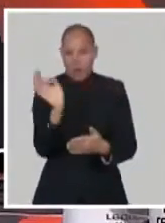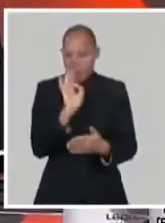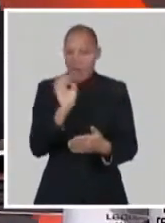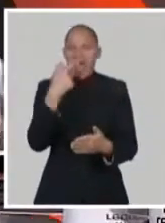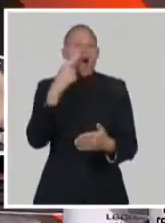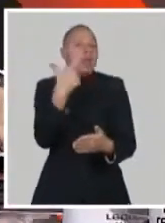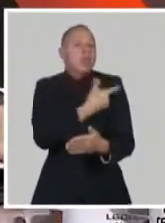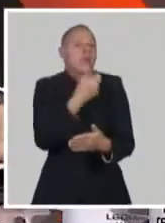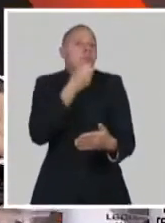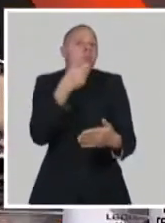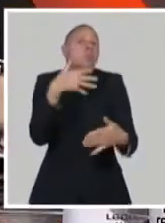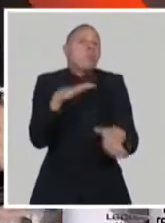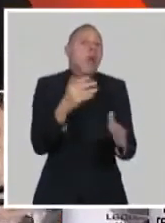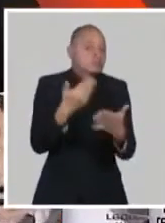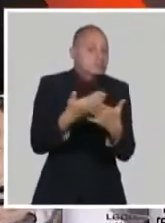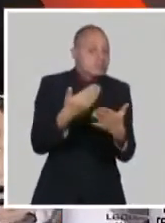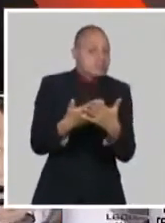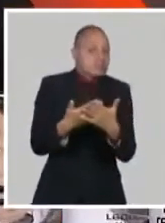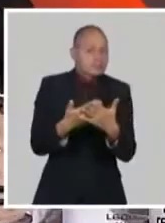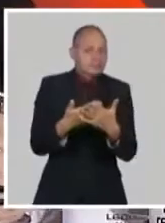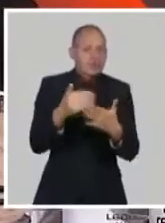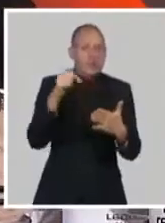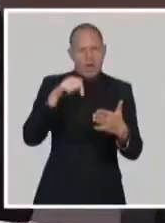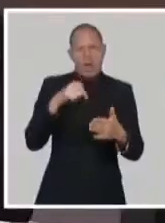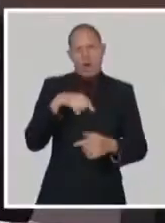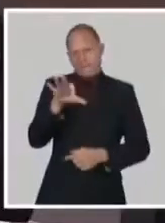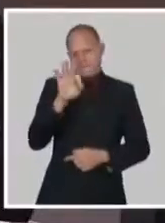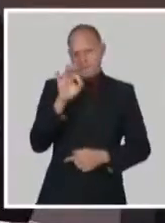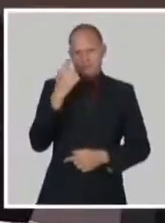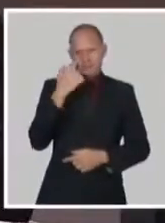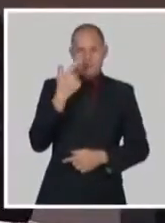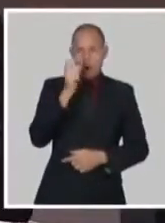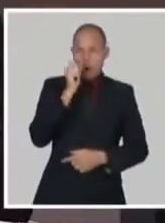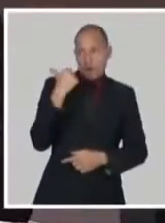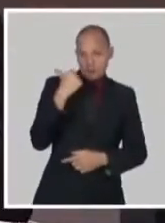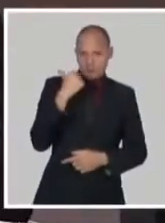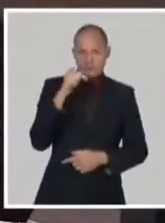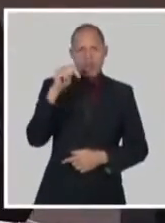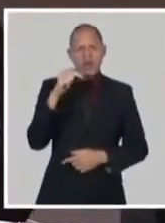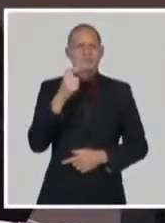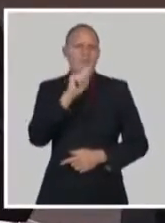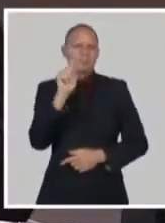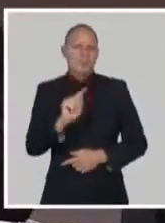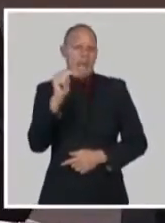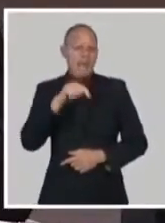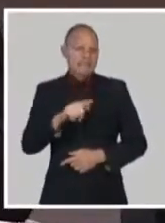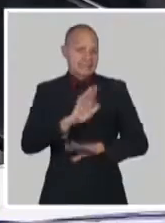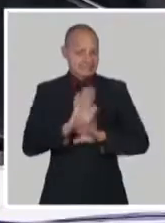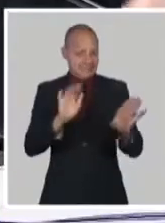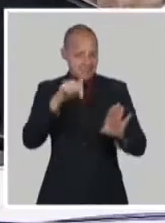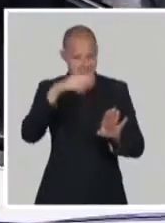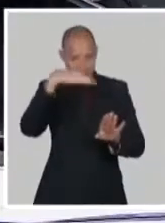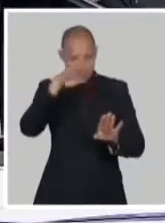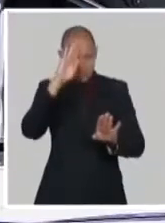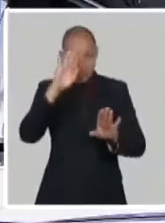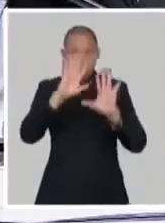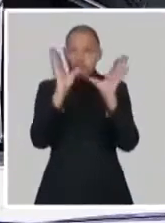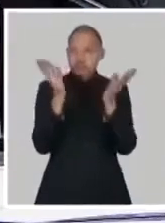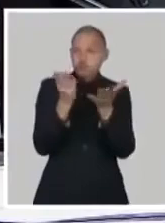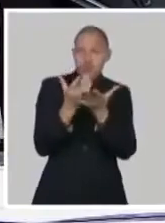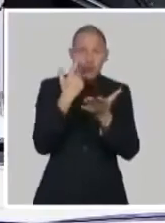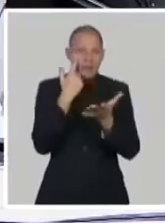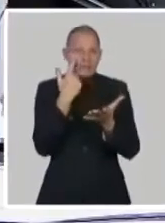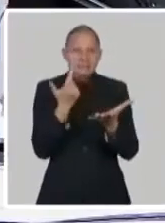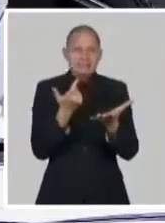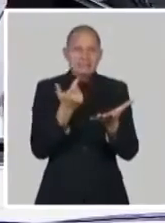comenzar esta mesa redonda hablando con el doctor Eduardo. Si en esta batalla científica y tecnológica que se ha planteado a nivel mundial para